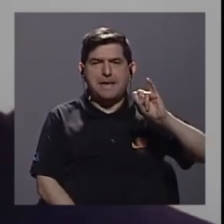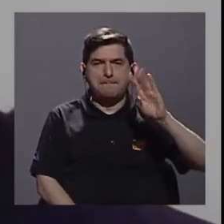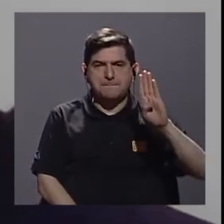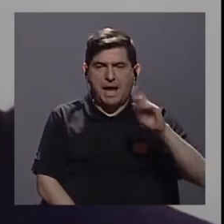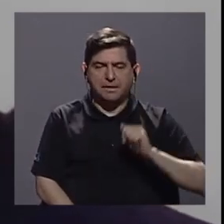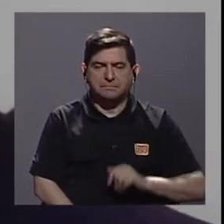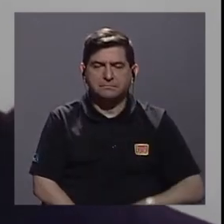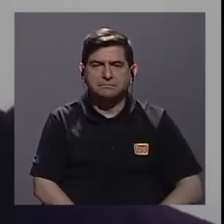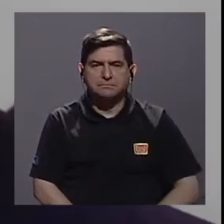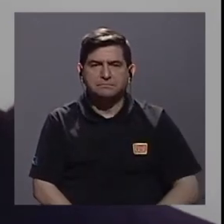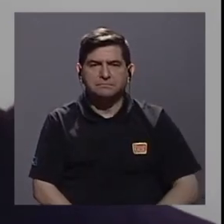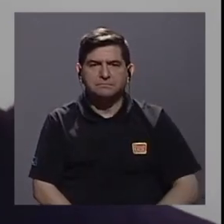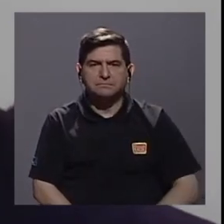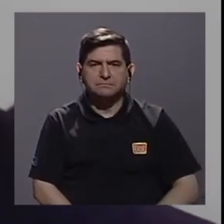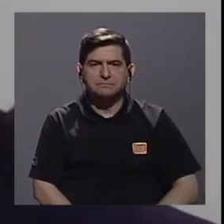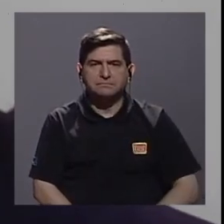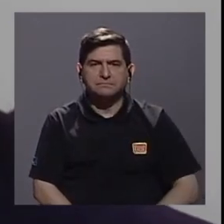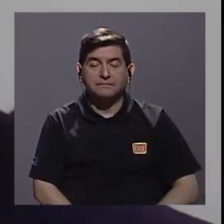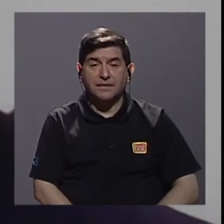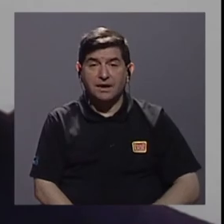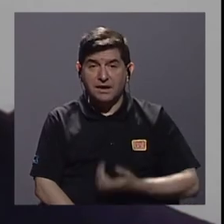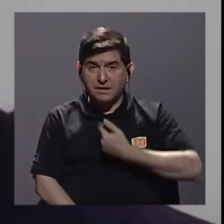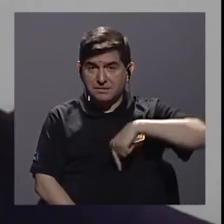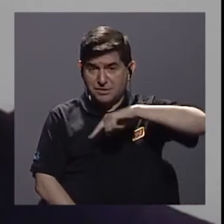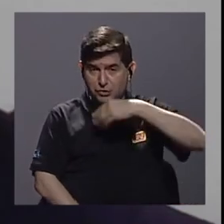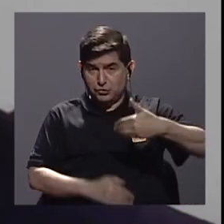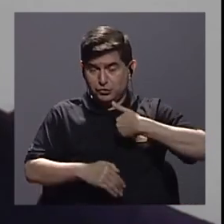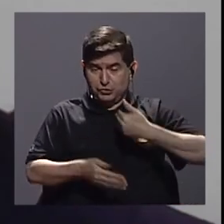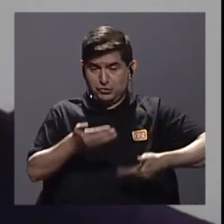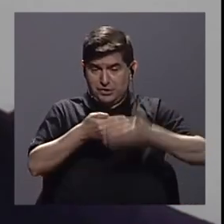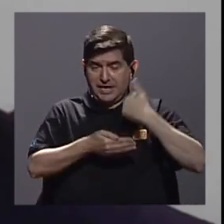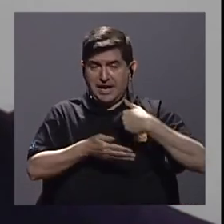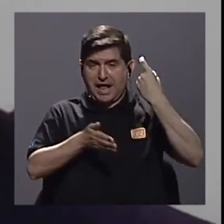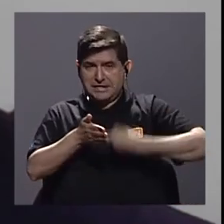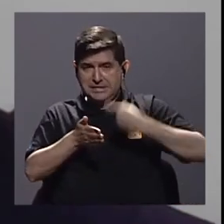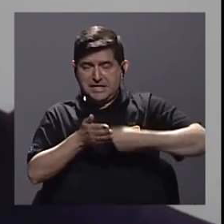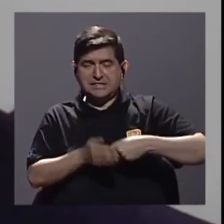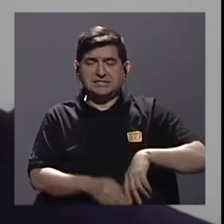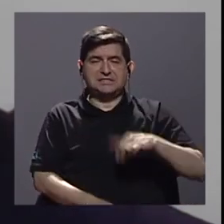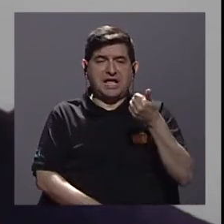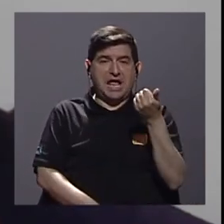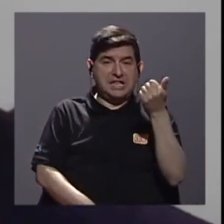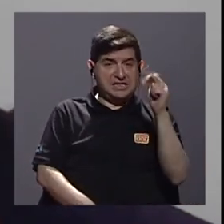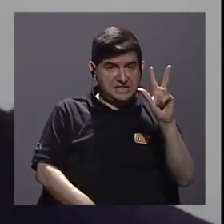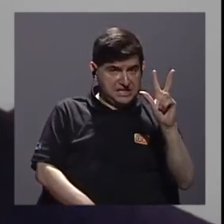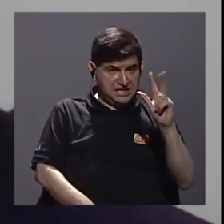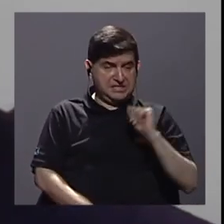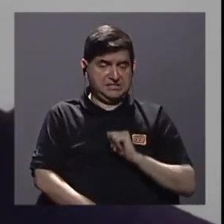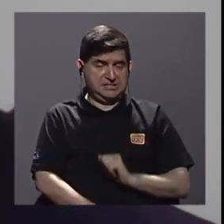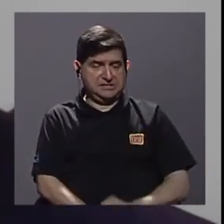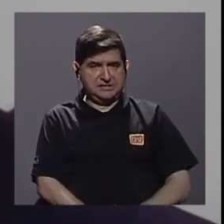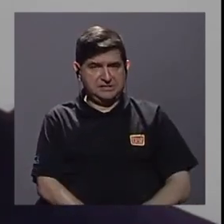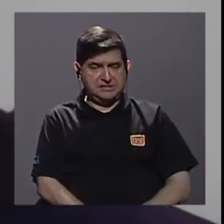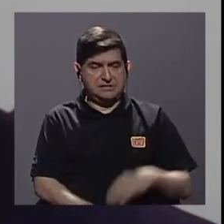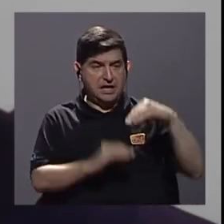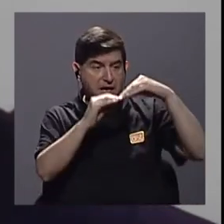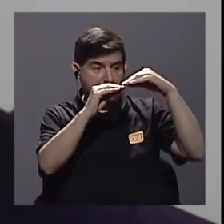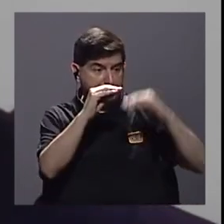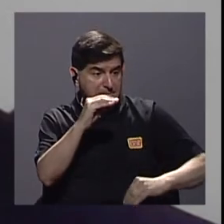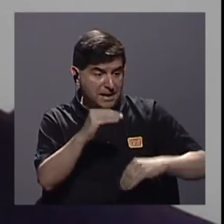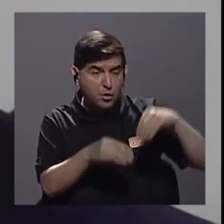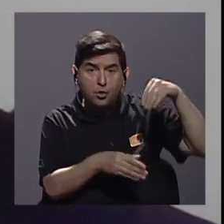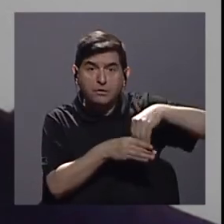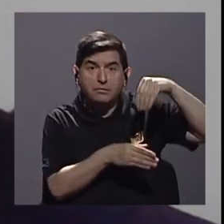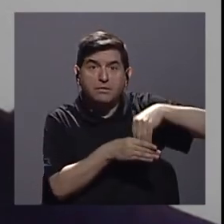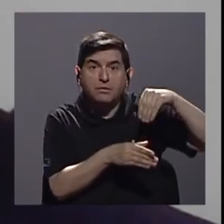Bruto. Entonces, si teníamos una carga tributaria del 13%, ¿verdad?, con una menor cantidad de